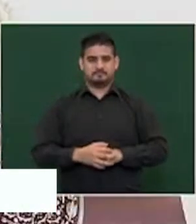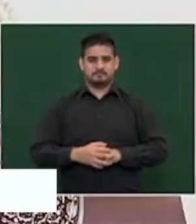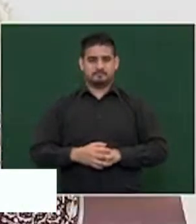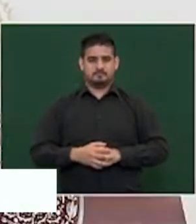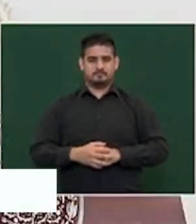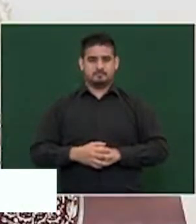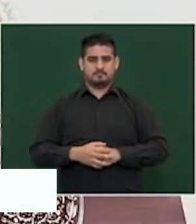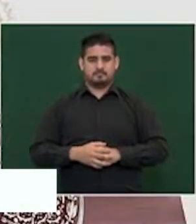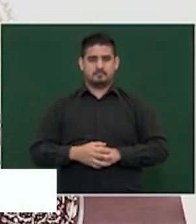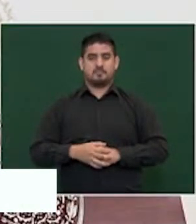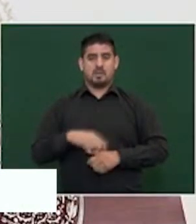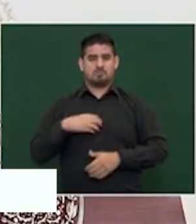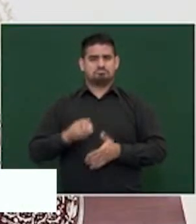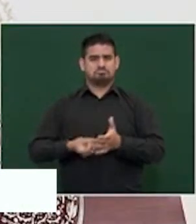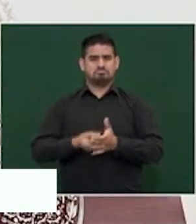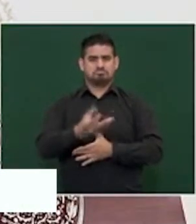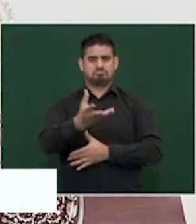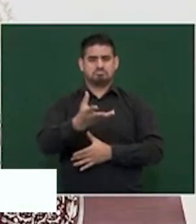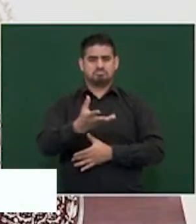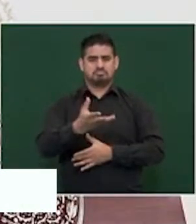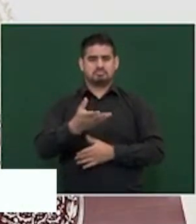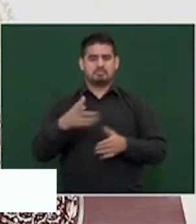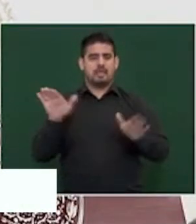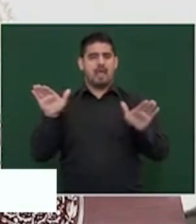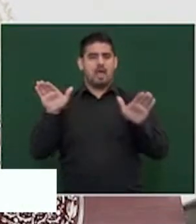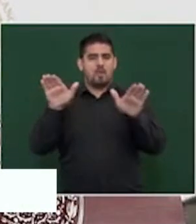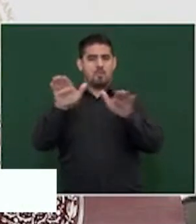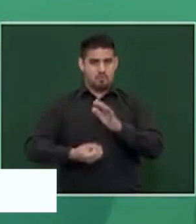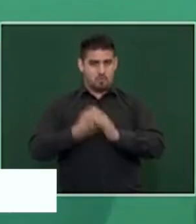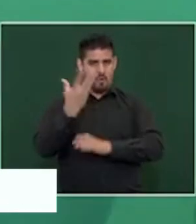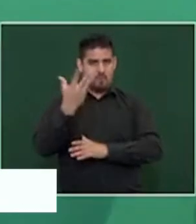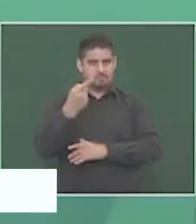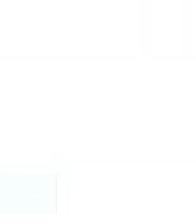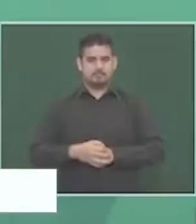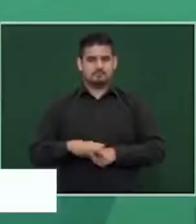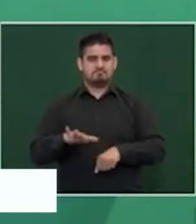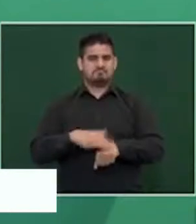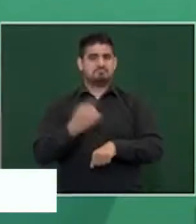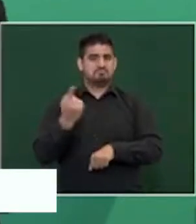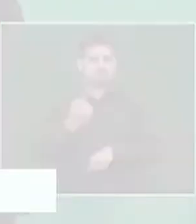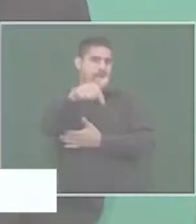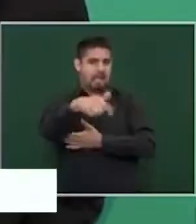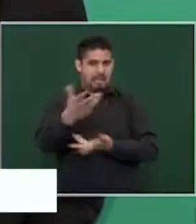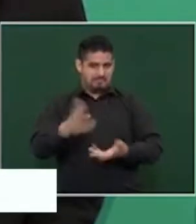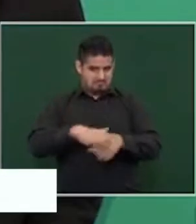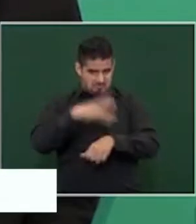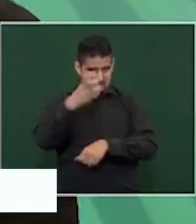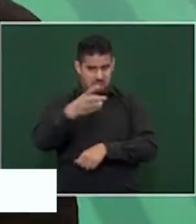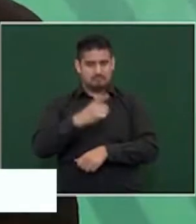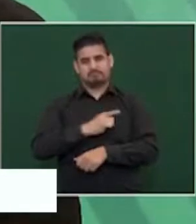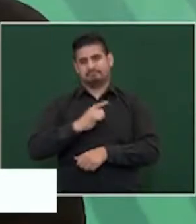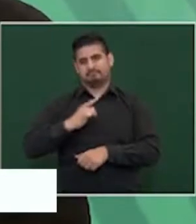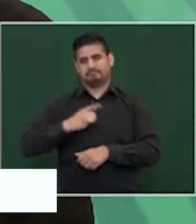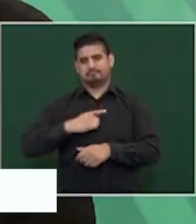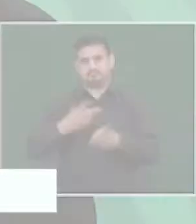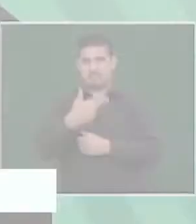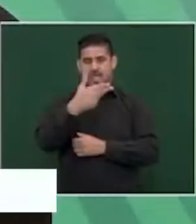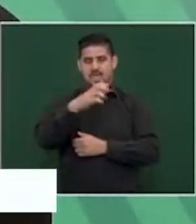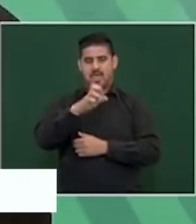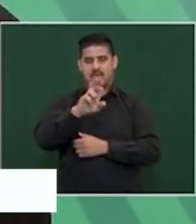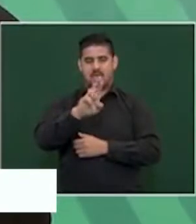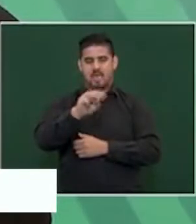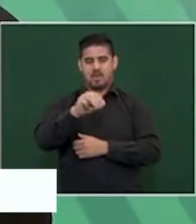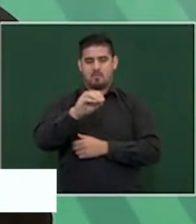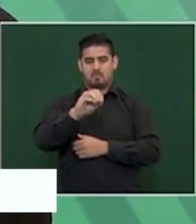Salí en efecto del aeropuerto Felipe Ángeles porque estaba yo ahí y tenía yo que llegar aquí